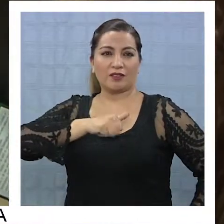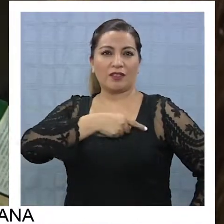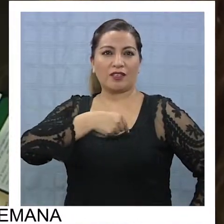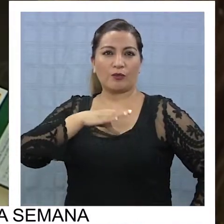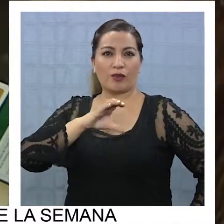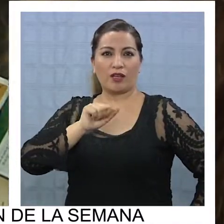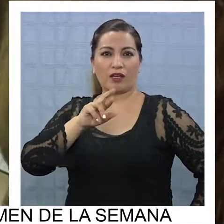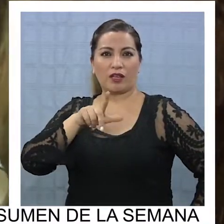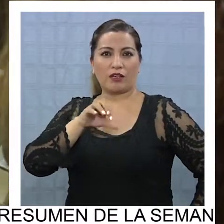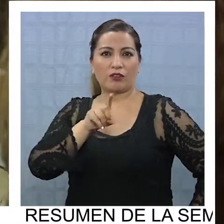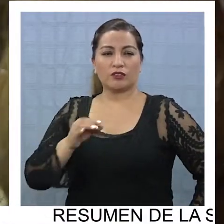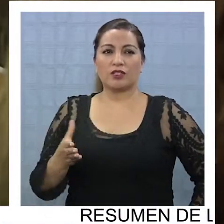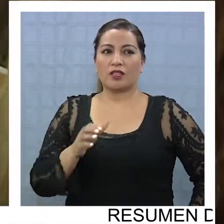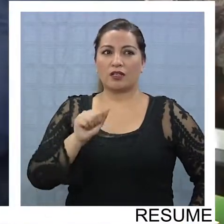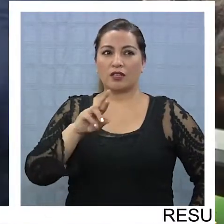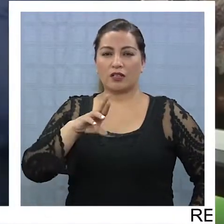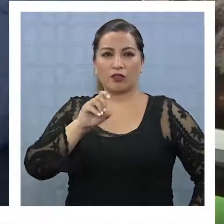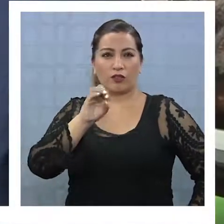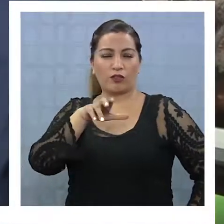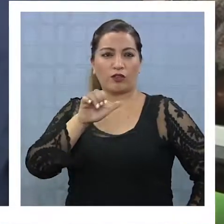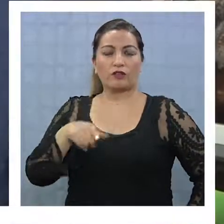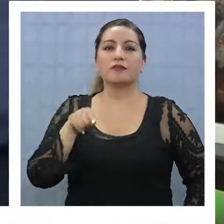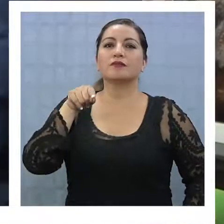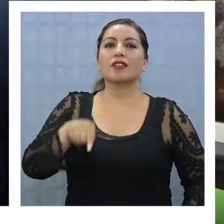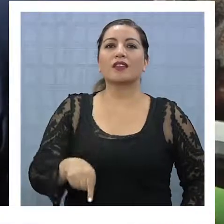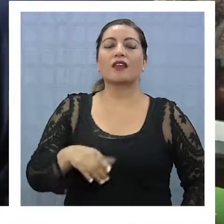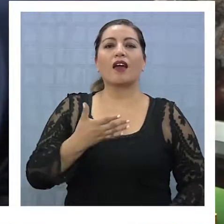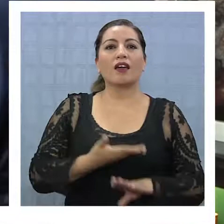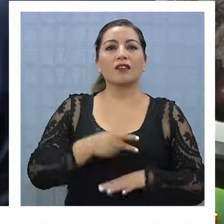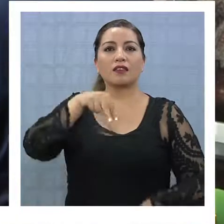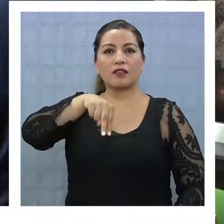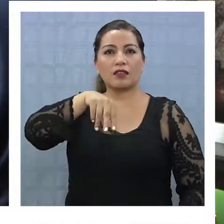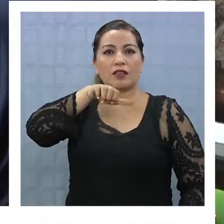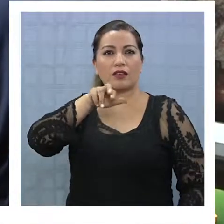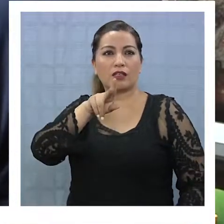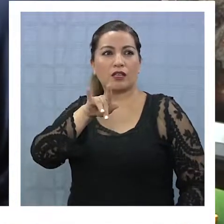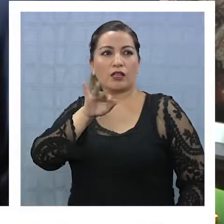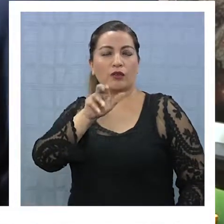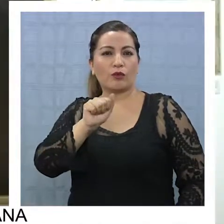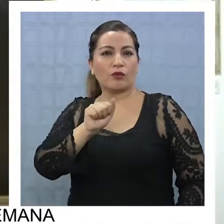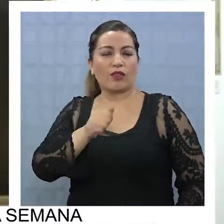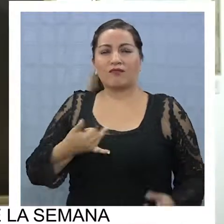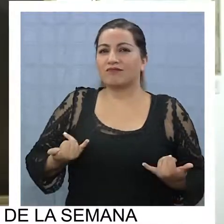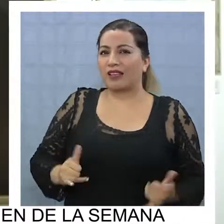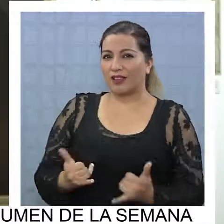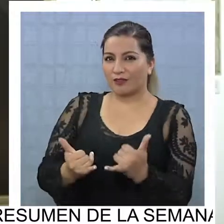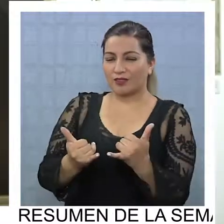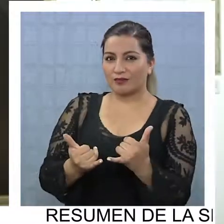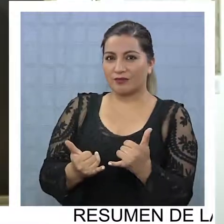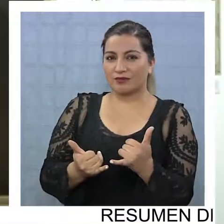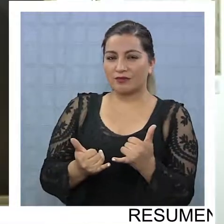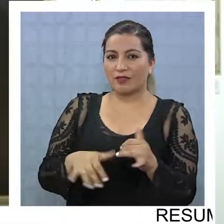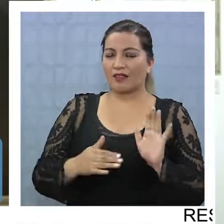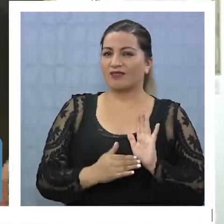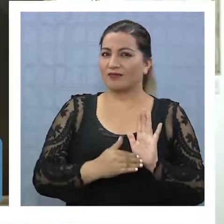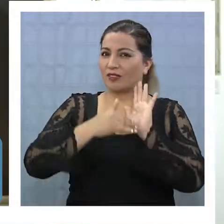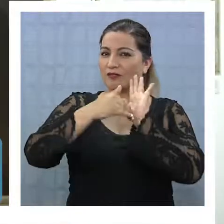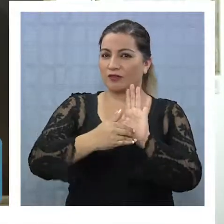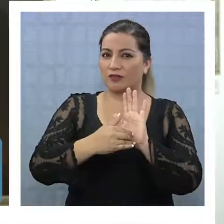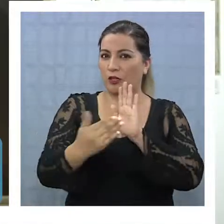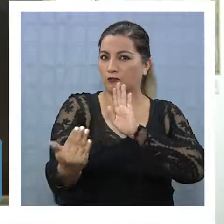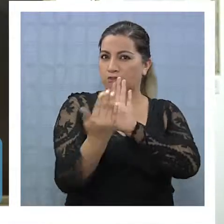Cardón. Aquí está el Neruda entretenido, el Neruda que se